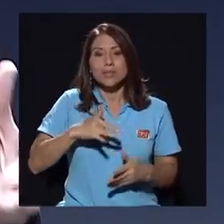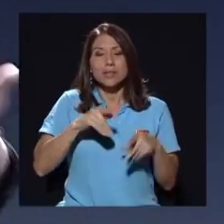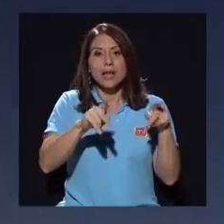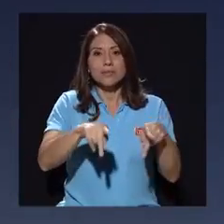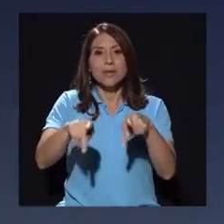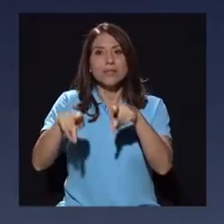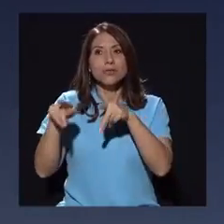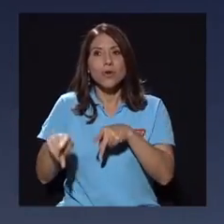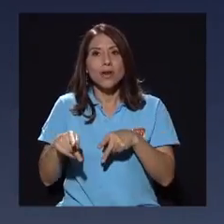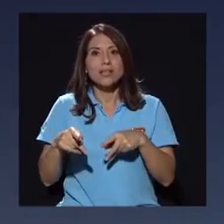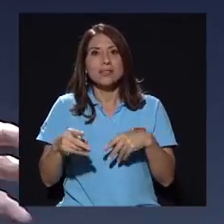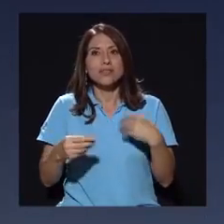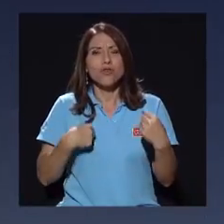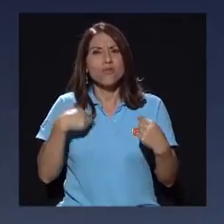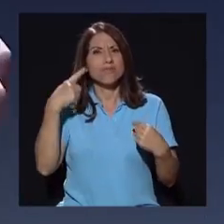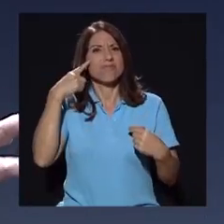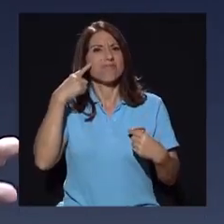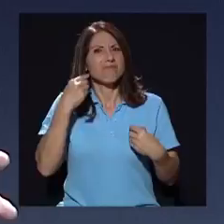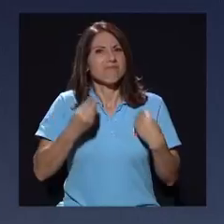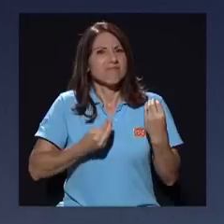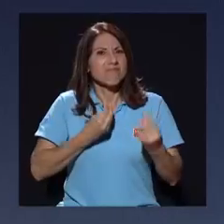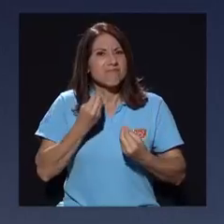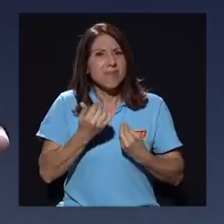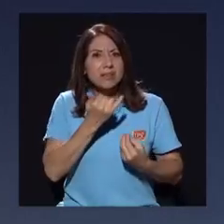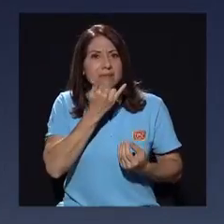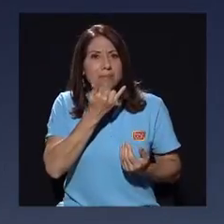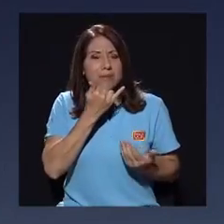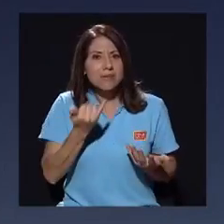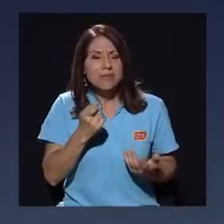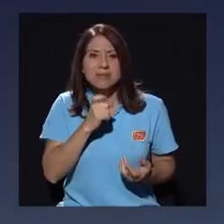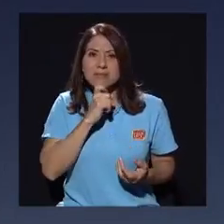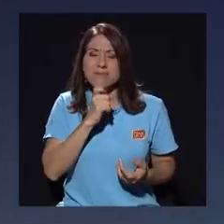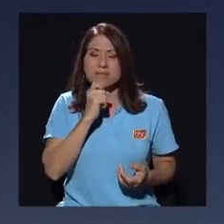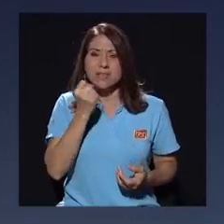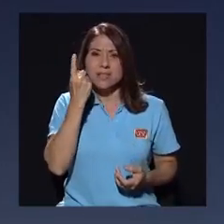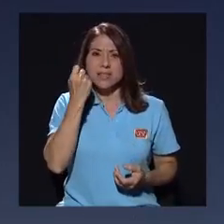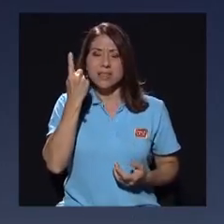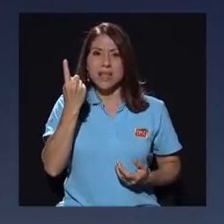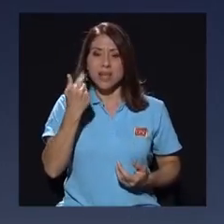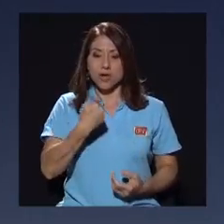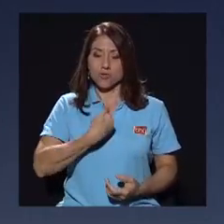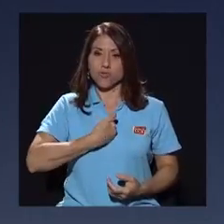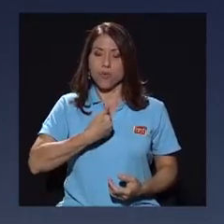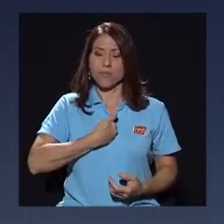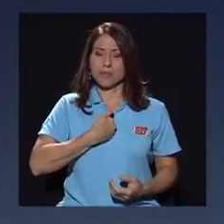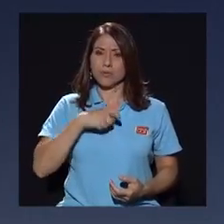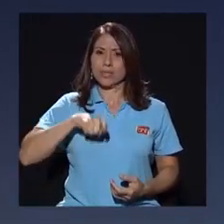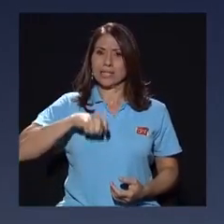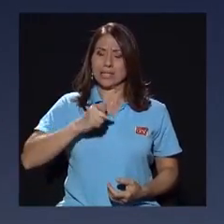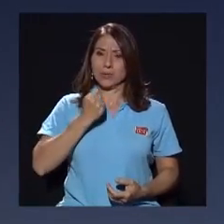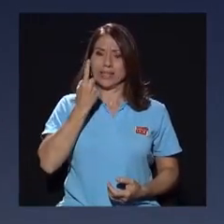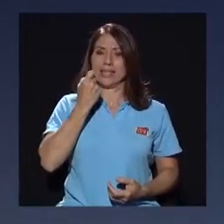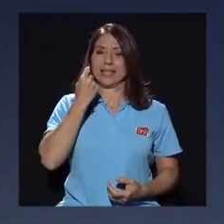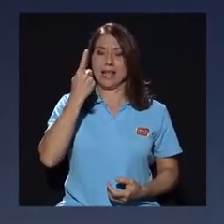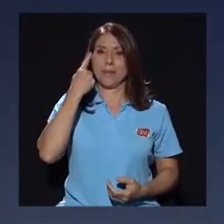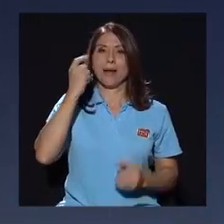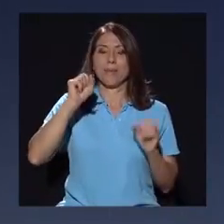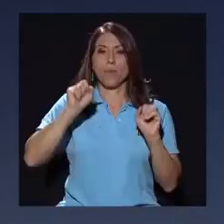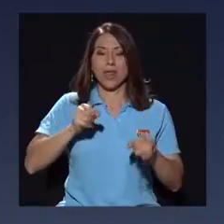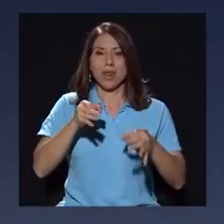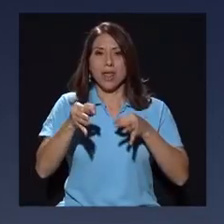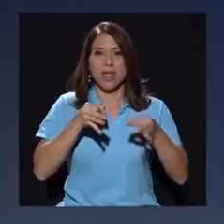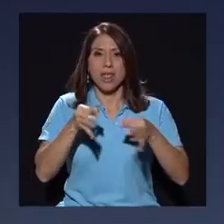vez que se acerca a este caso, que es qué está pasando. Está muy difícil de entender esto. Y sentir la necesidad yo mismo de entenderlo para poder